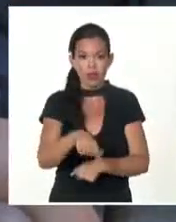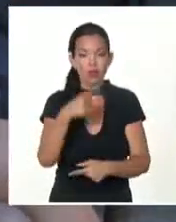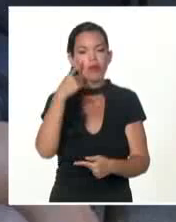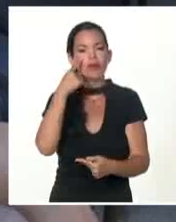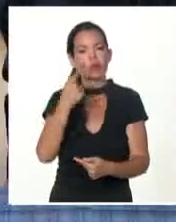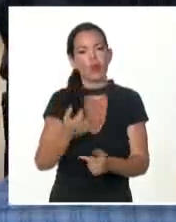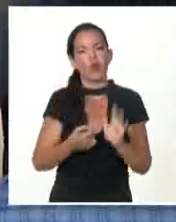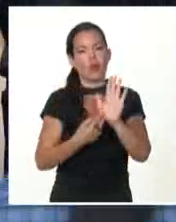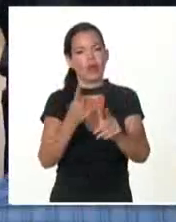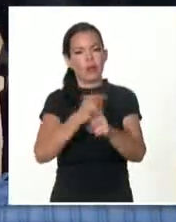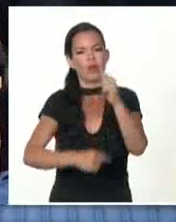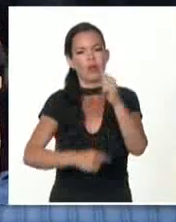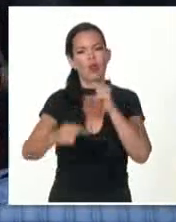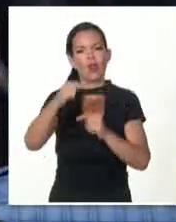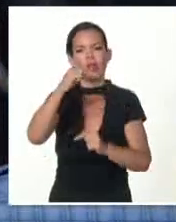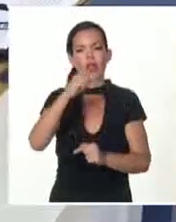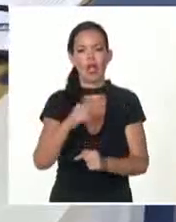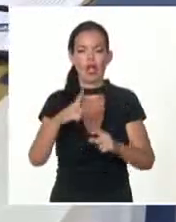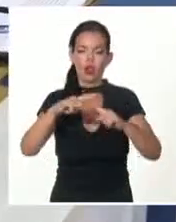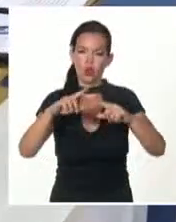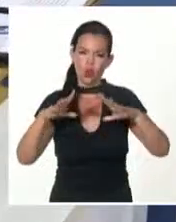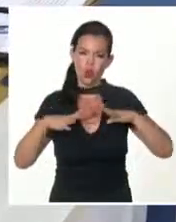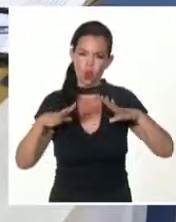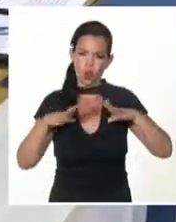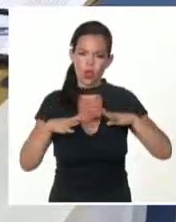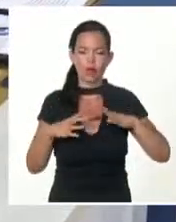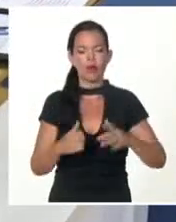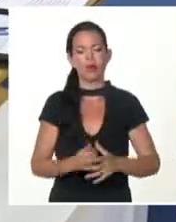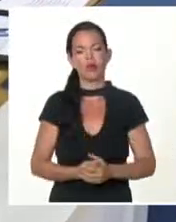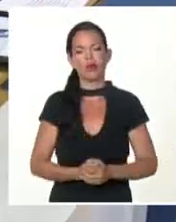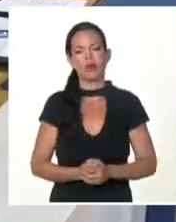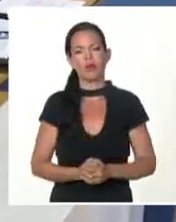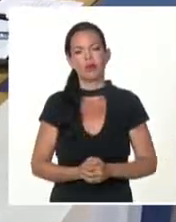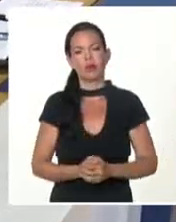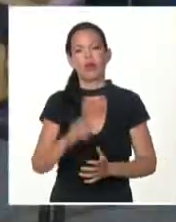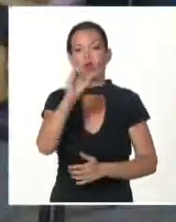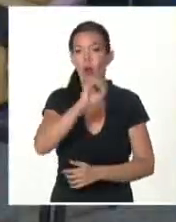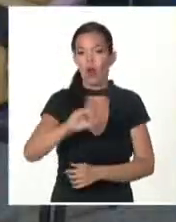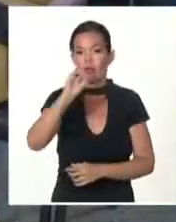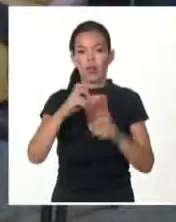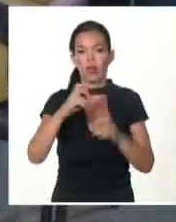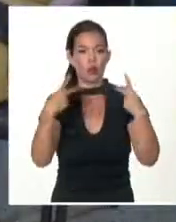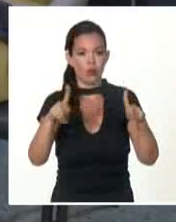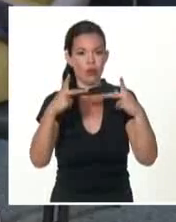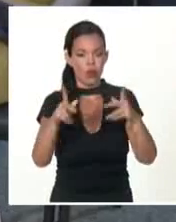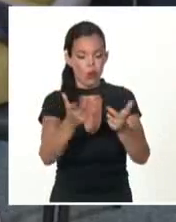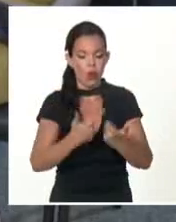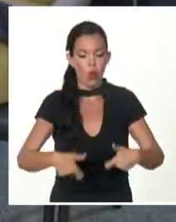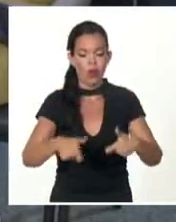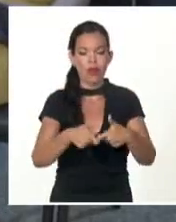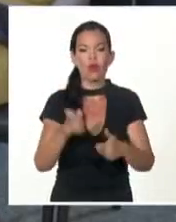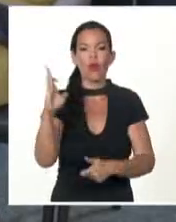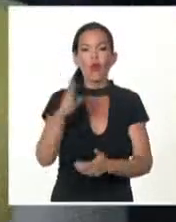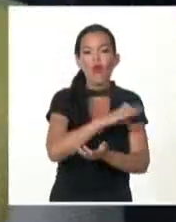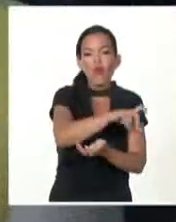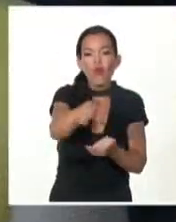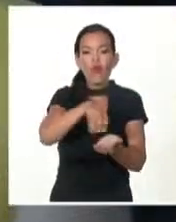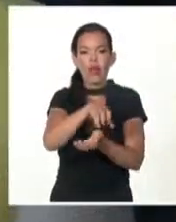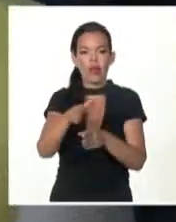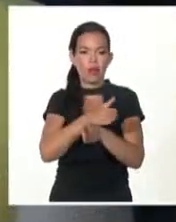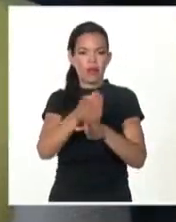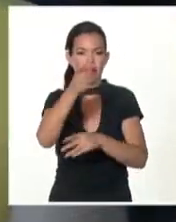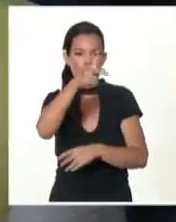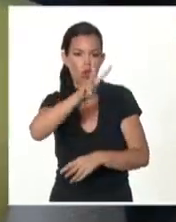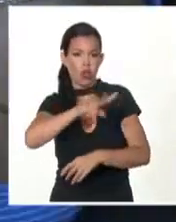considerado prioridad para el turismo cubano. Organizadores profesionales de congresos y ferias de unos 12 países han